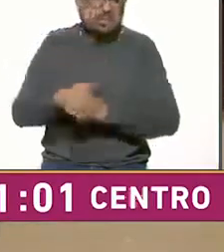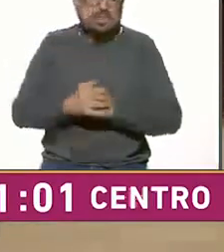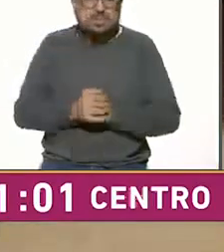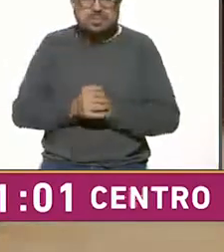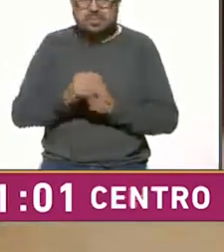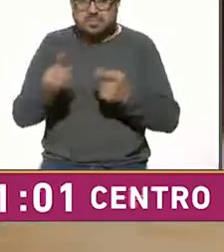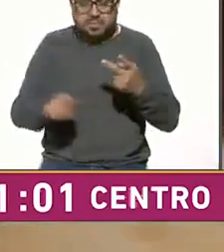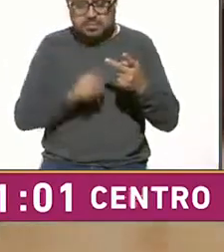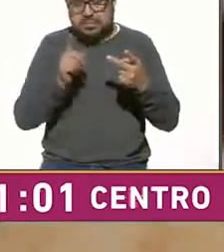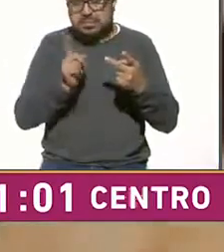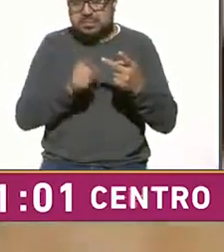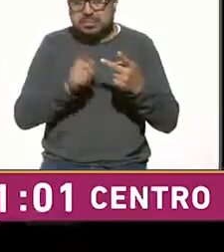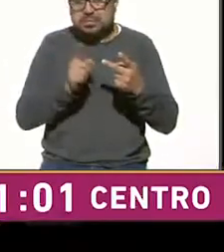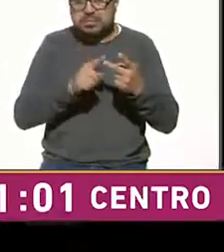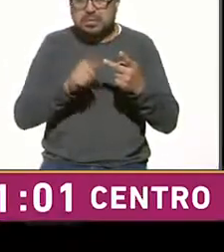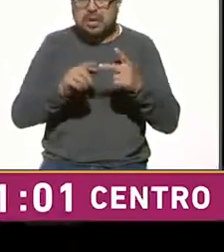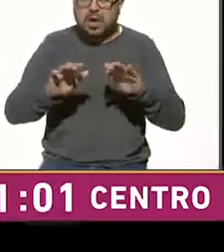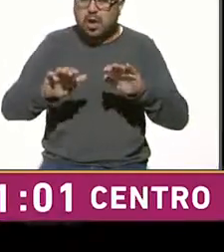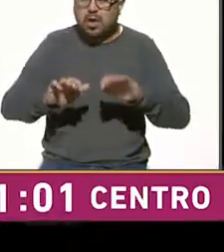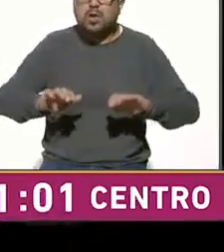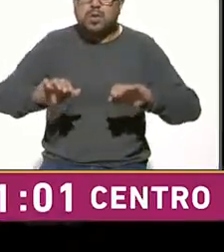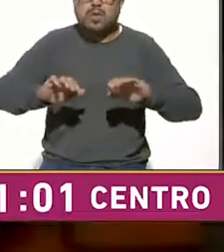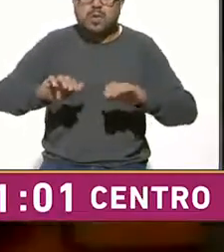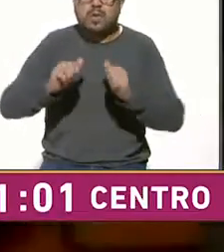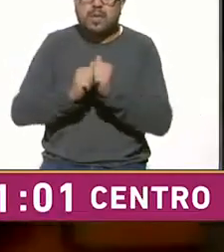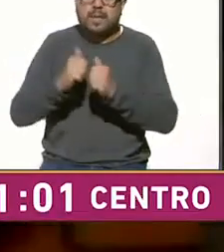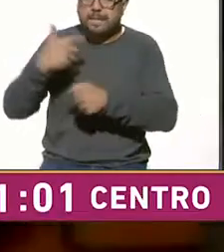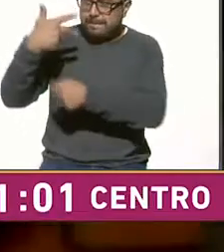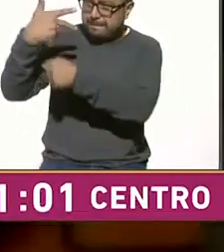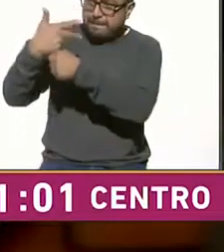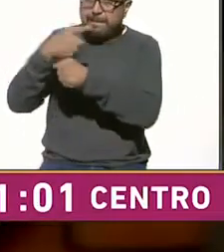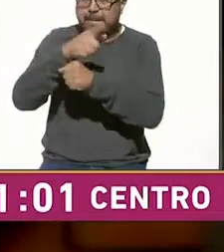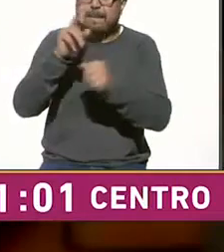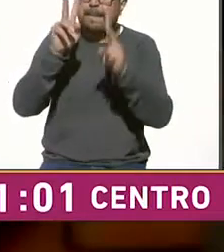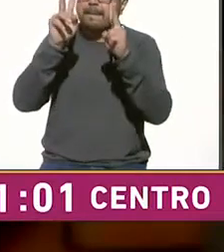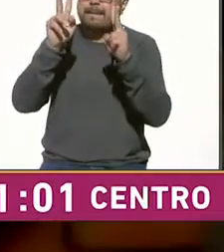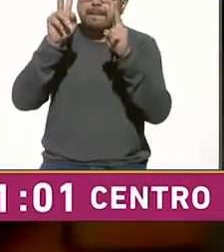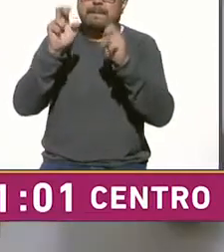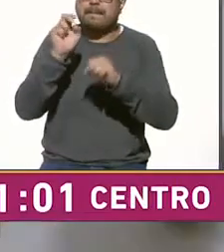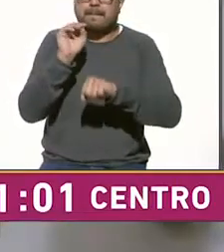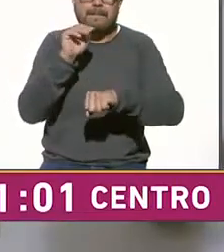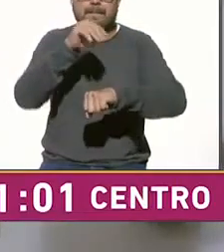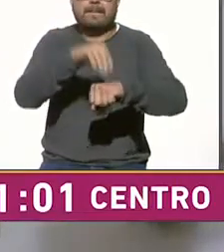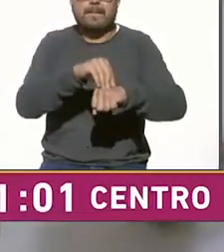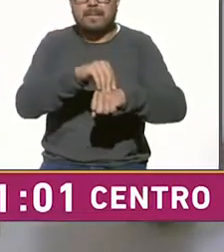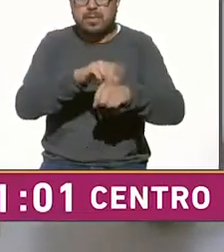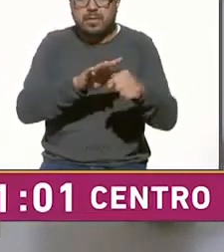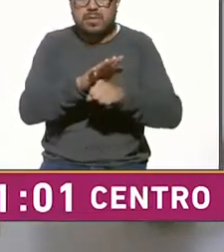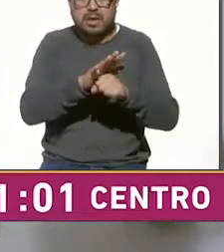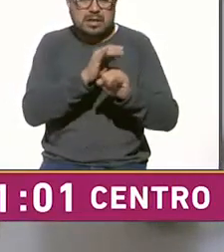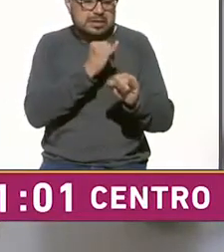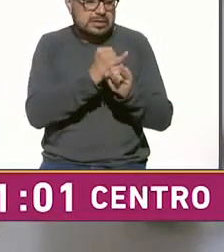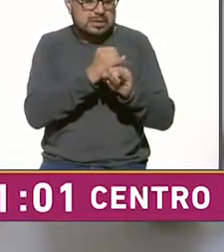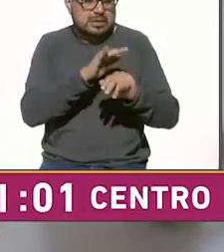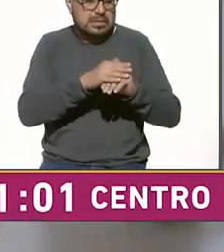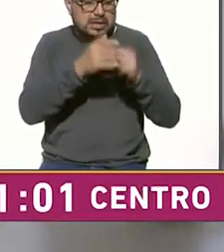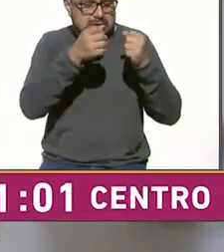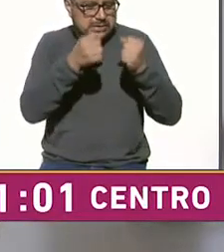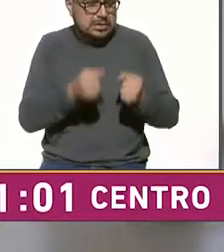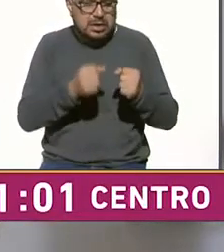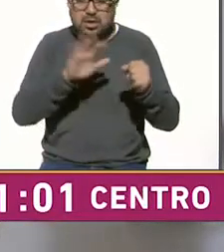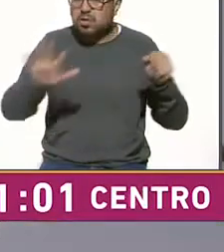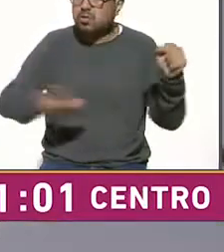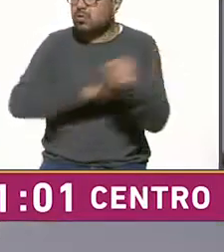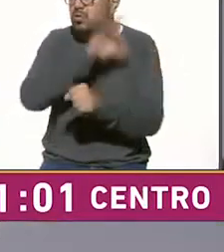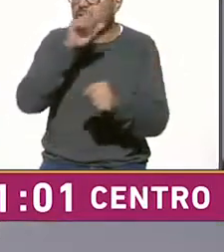paso 2 en una computadora con cámara web descarga e instala el archivo de navegador seguro todos los